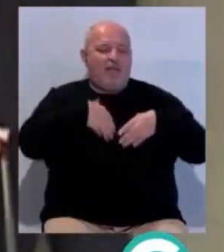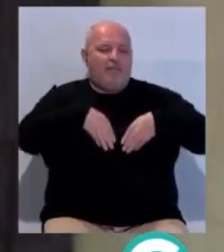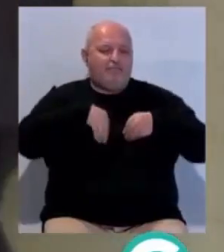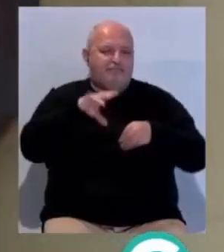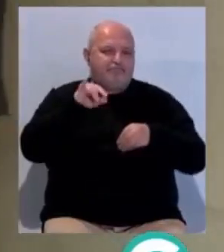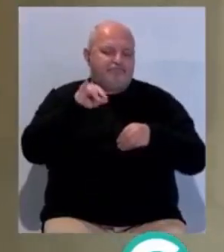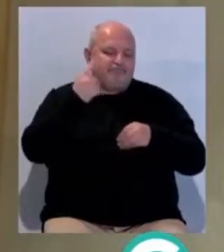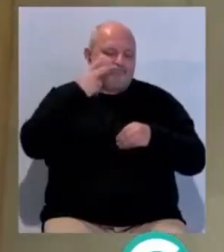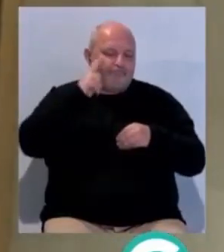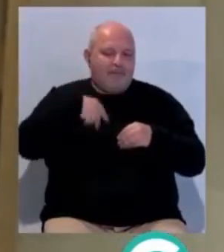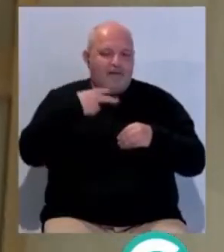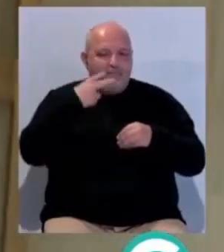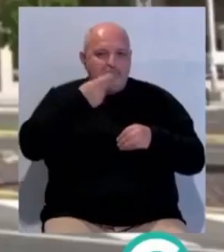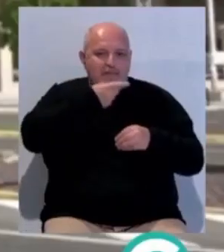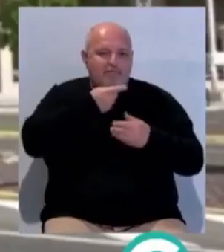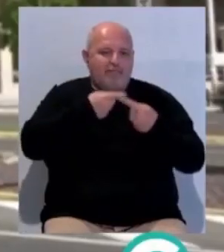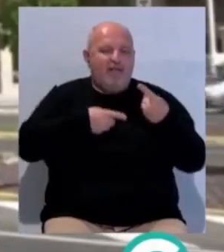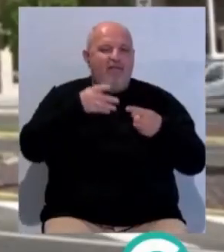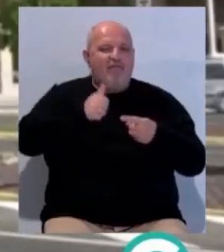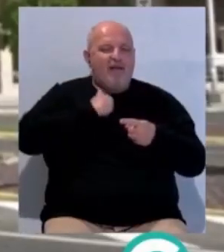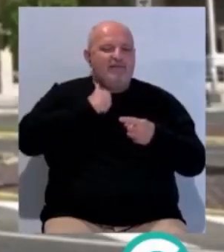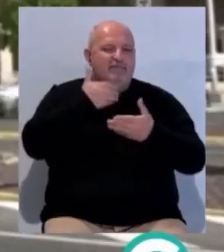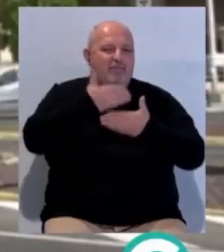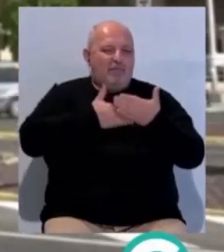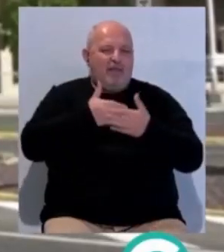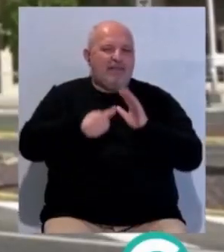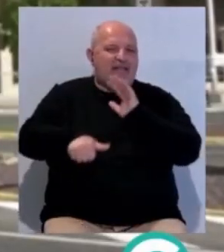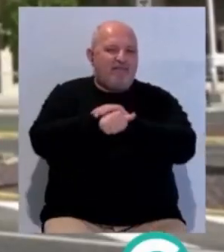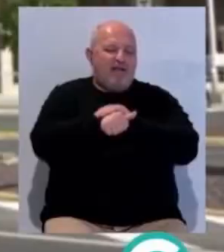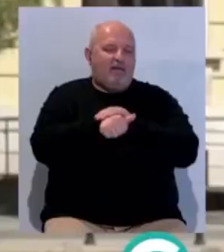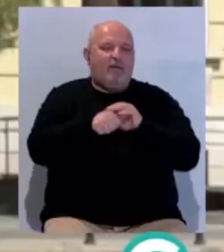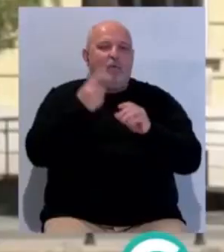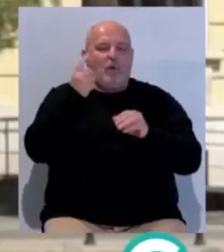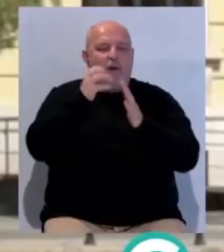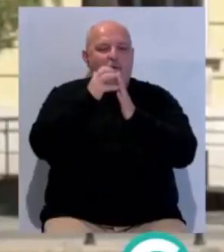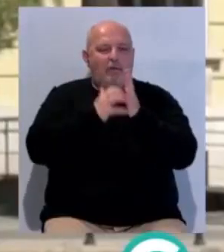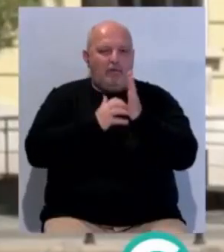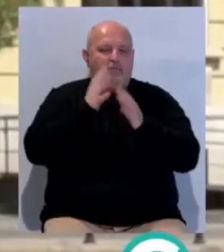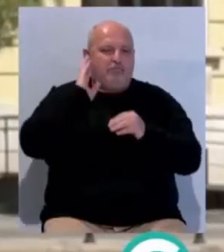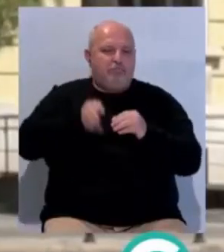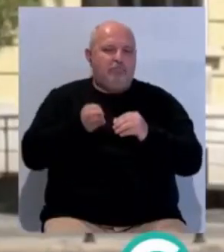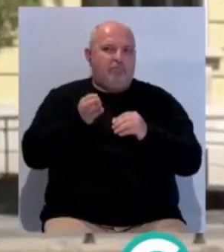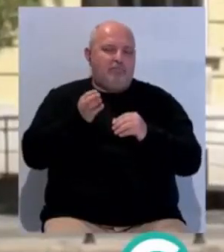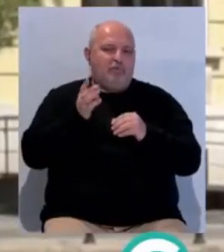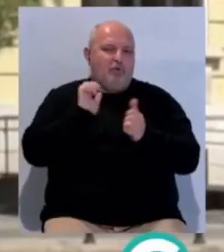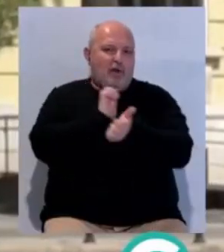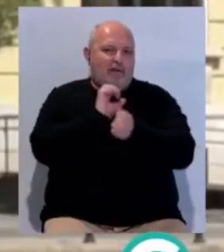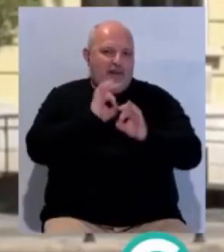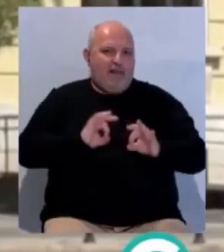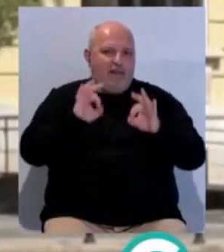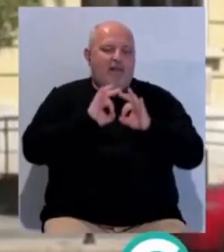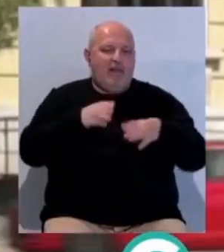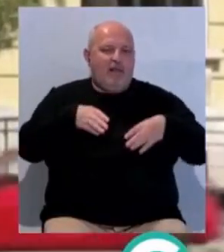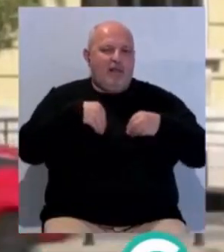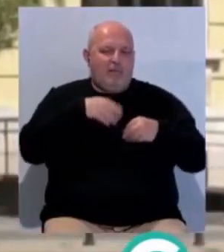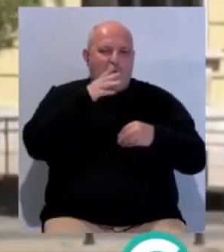las condiciones, ha admitido los delitos de falsedad documental y estafa, lo que ha supuesto una reducción de penas, evitando con ello la prisión por